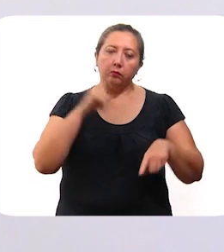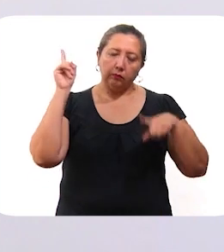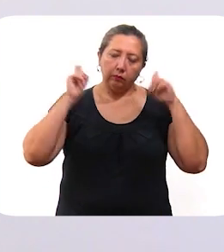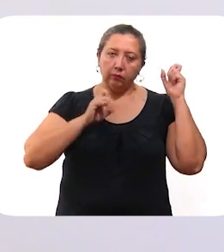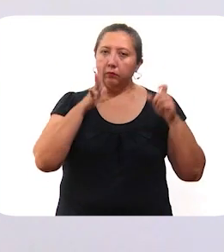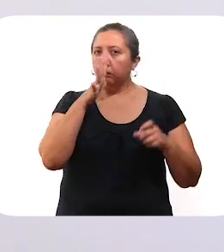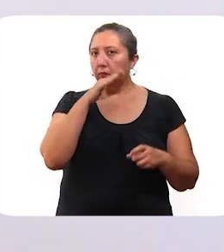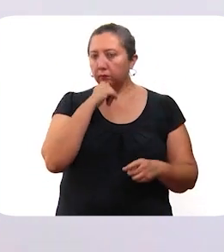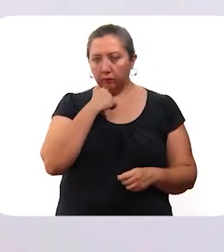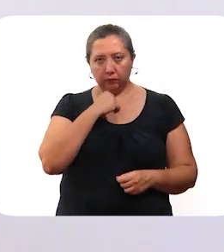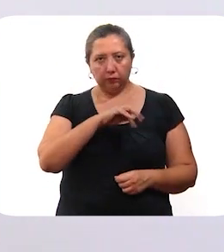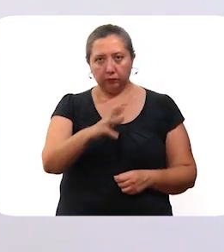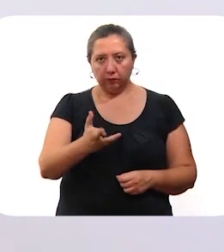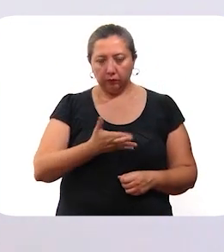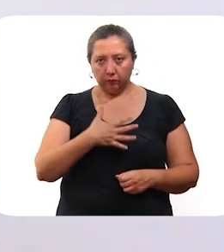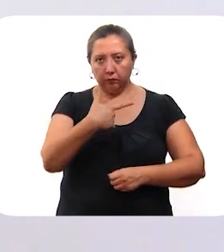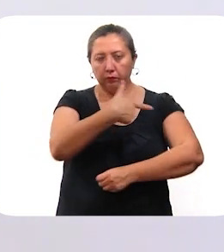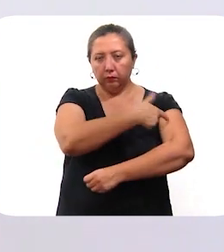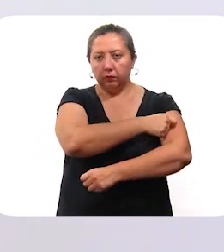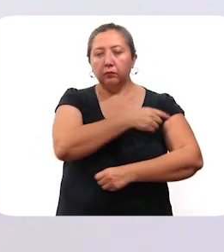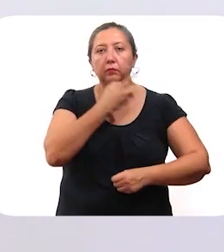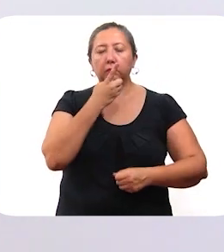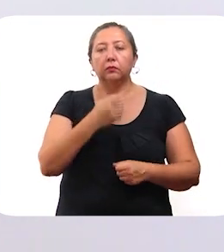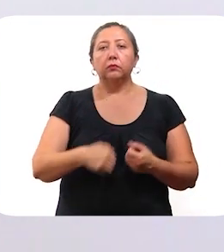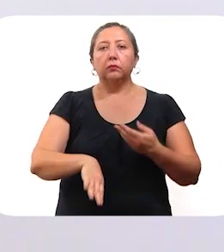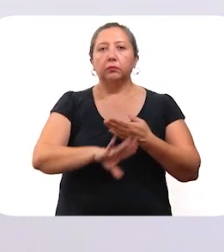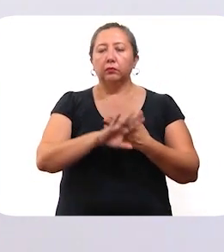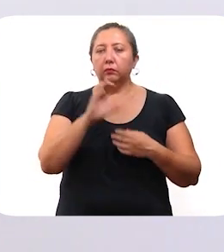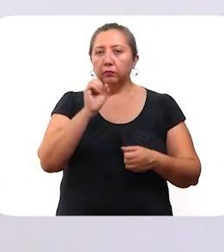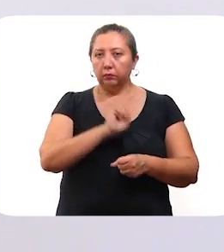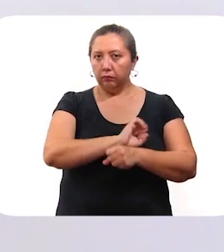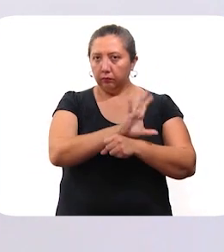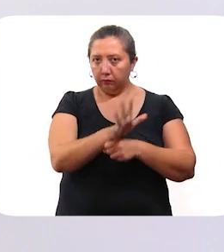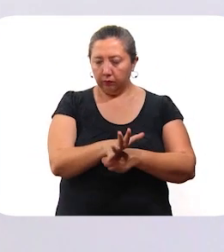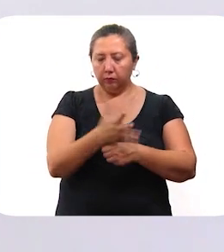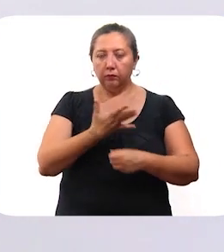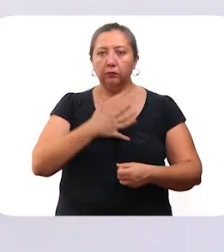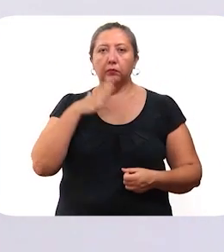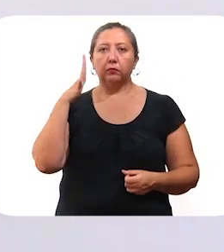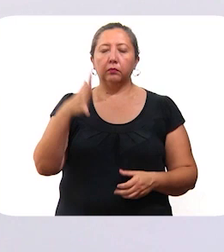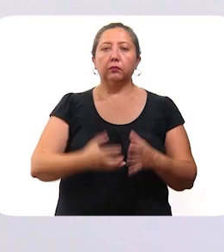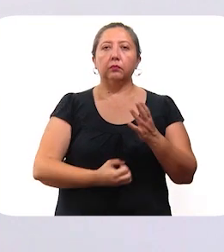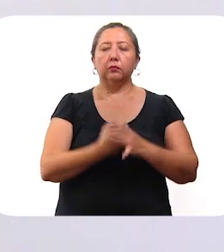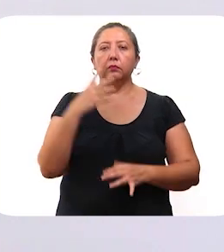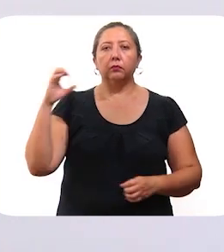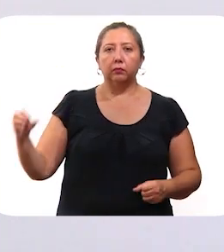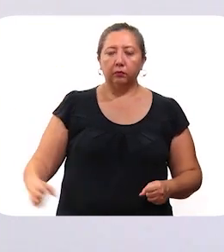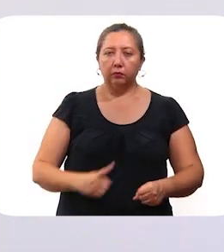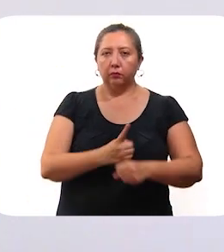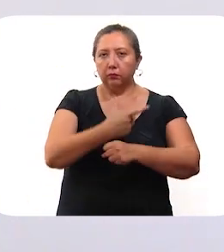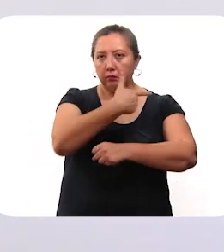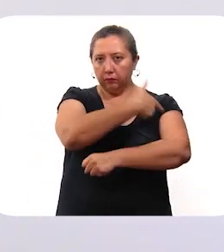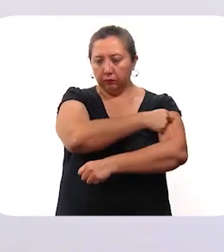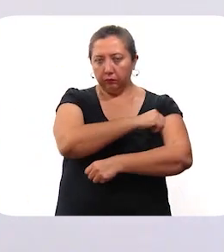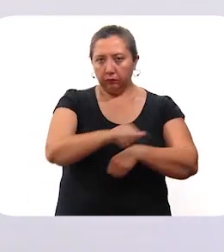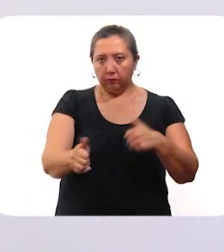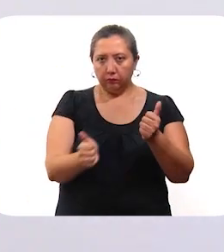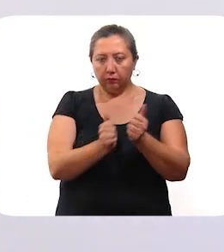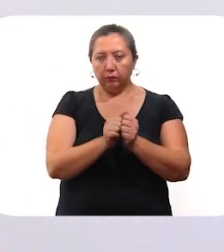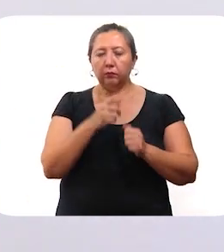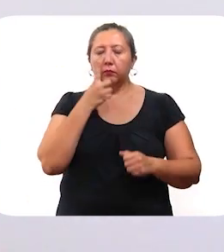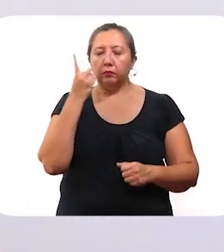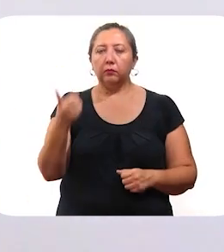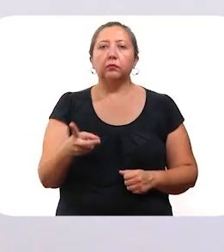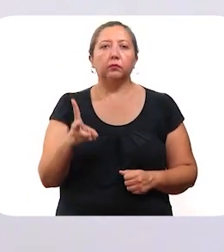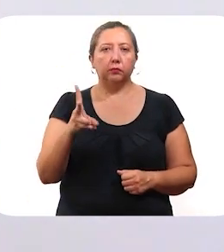motivo no pudieron recibir su dosis de refuerzo contra el coronavirus tendrán una nueva oportunidad para vacunarse a través de una